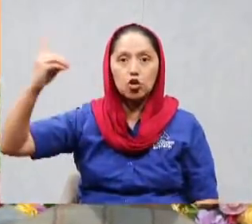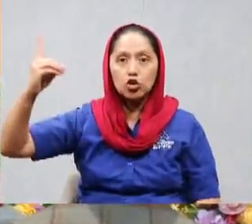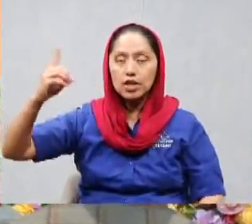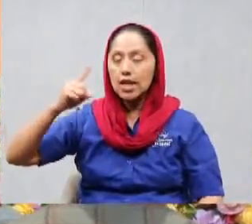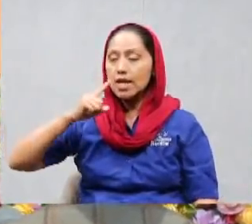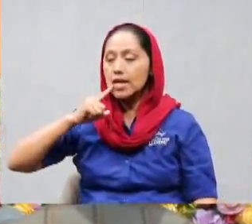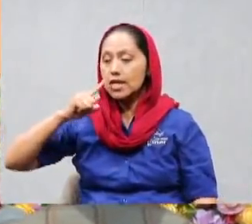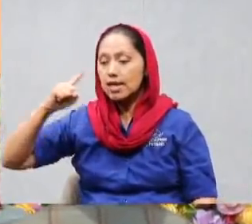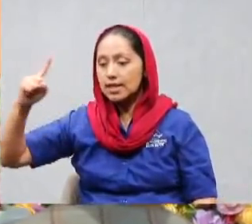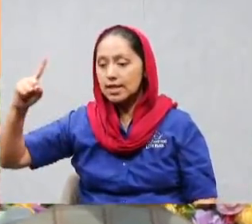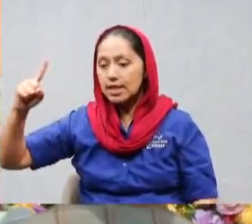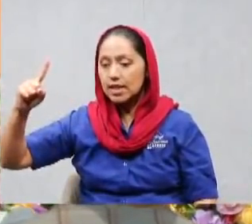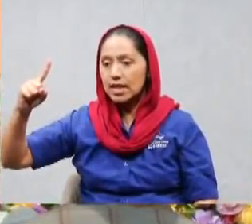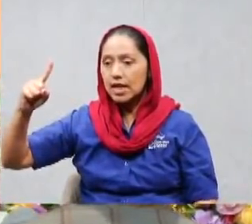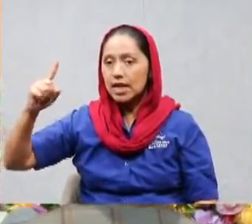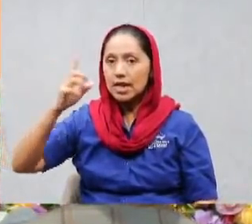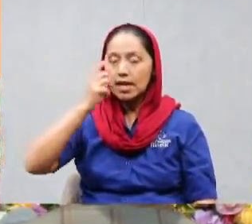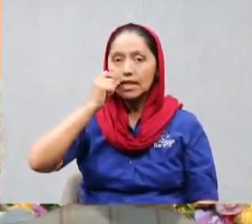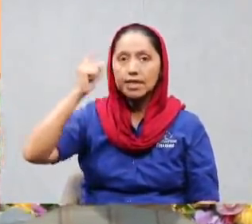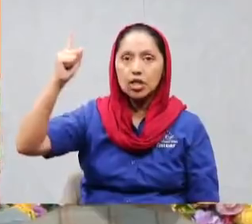decirle Señor aquí estoy